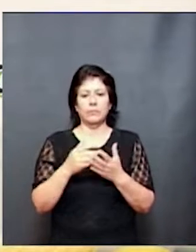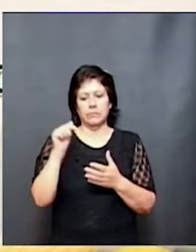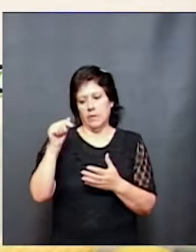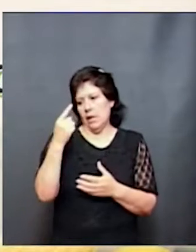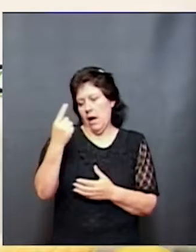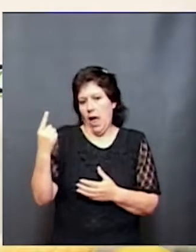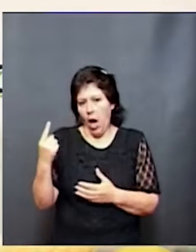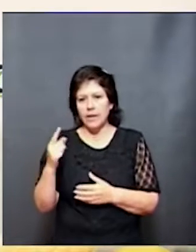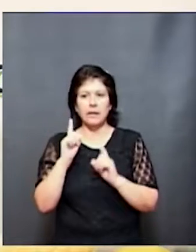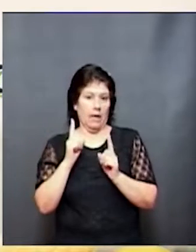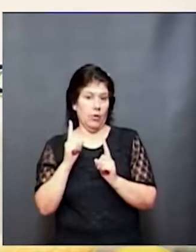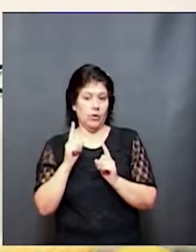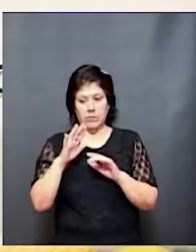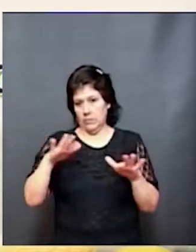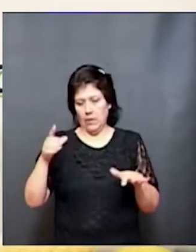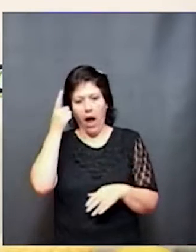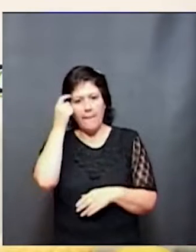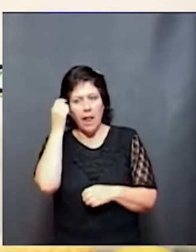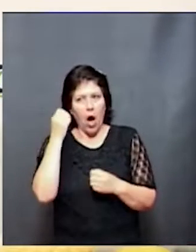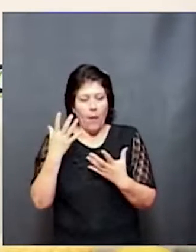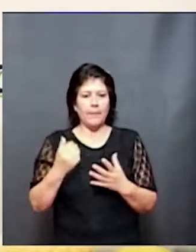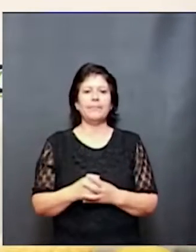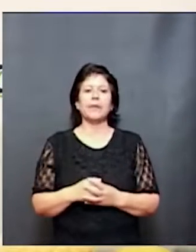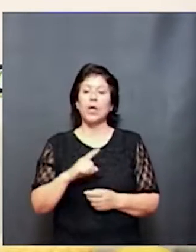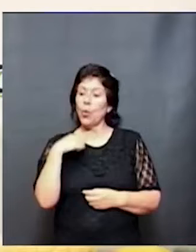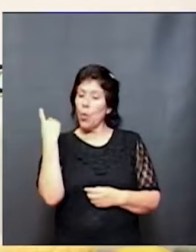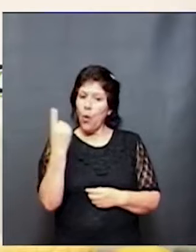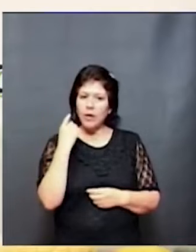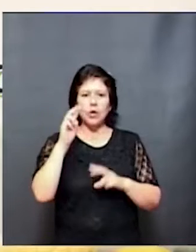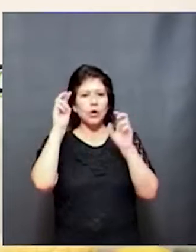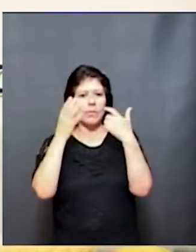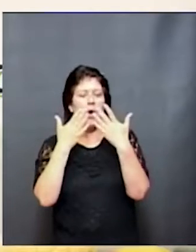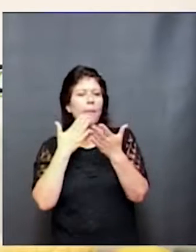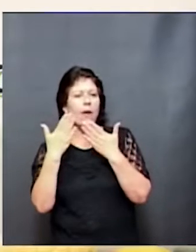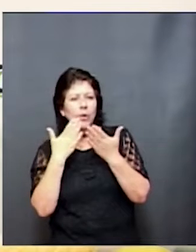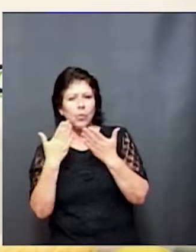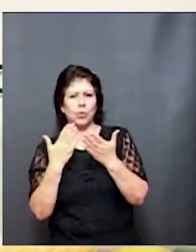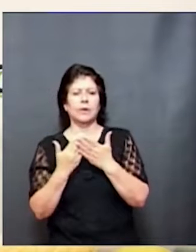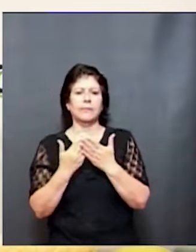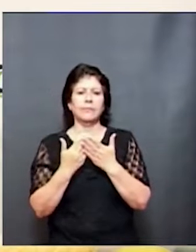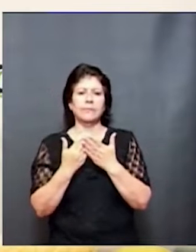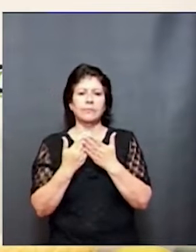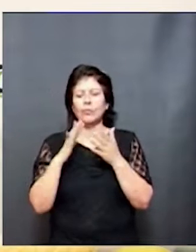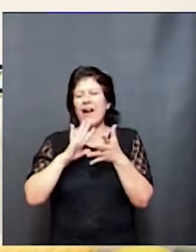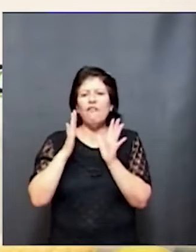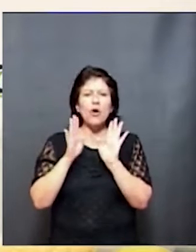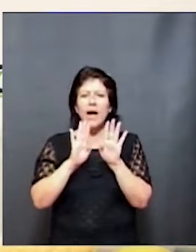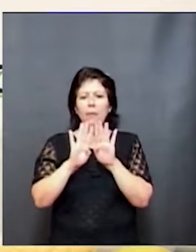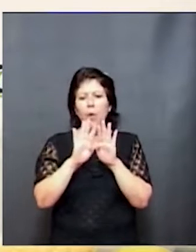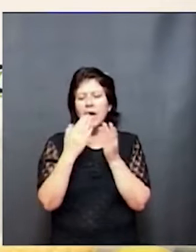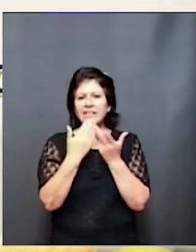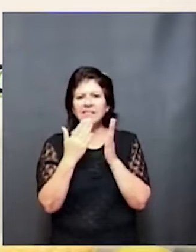actualizaje de nuestros niños. Cuando empezamos a hablar de neurodesarrollo, se abren un montón de puertas, un montón de